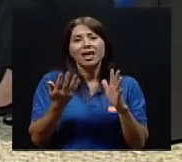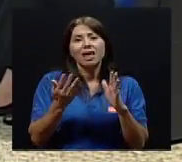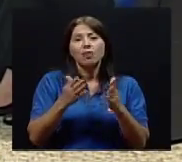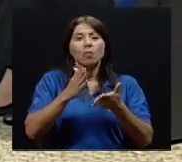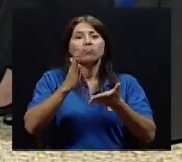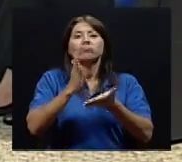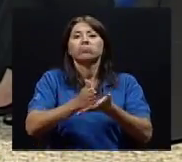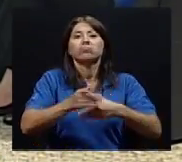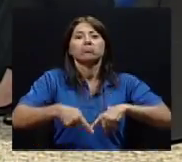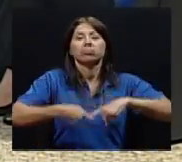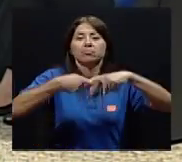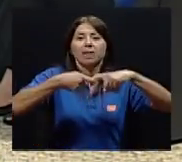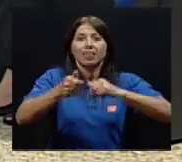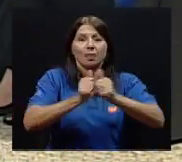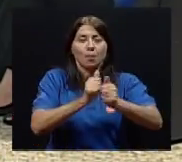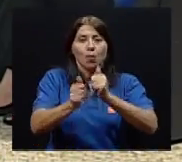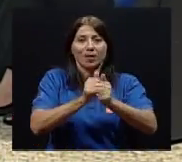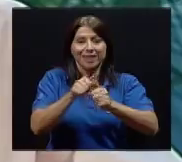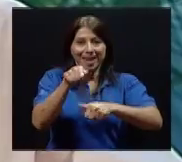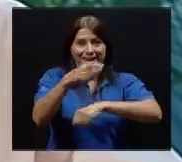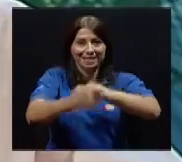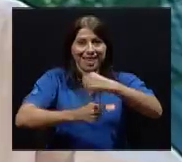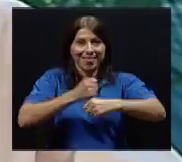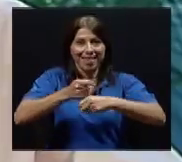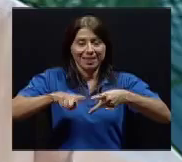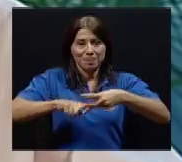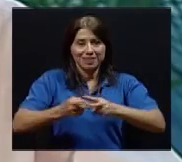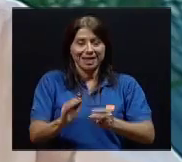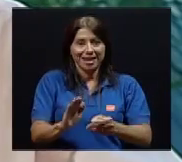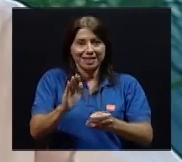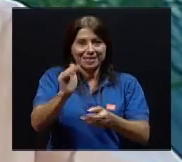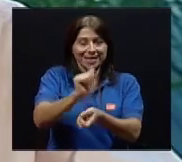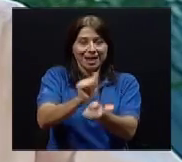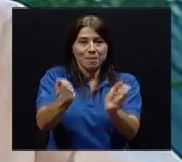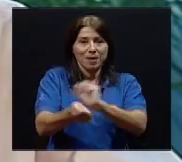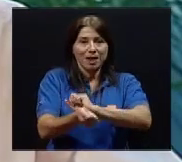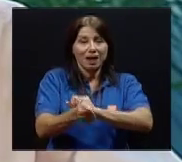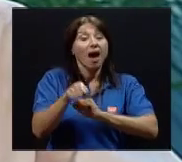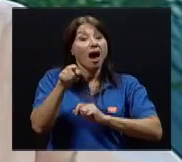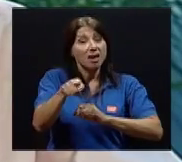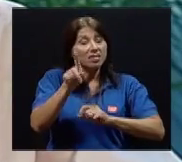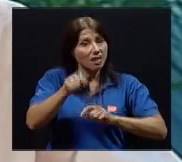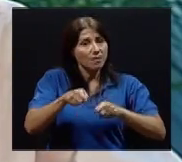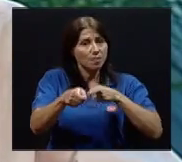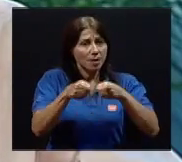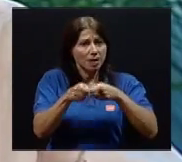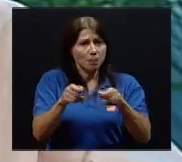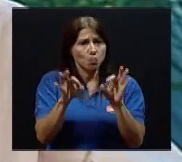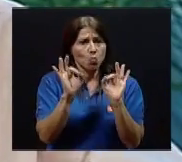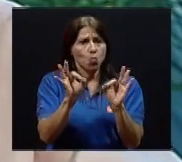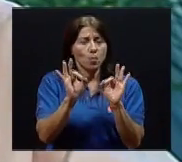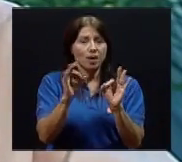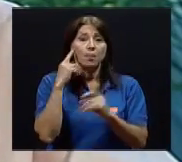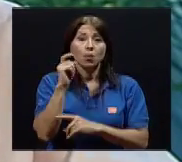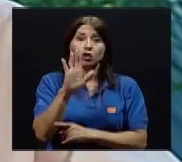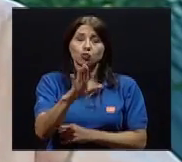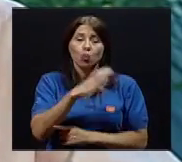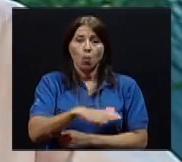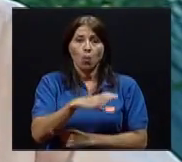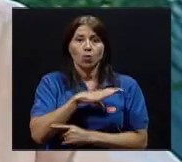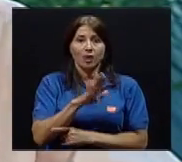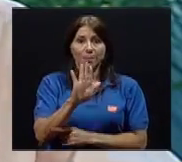salir del deporte, de la práctica en esta edad. Este es un problema que tiene que ser muy bien manejado,